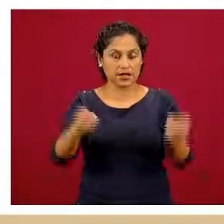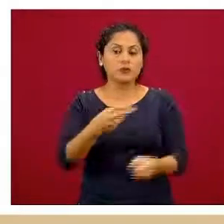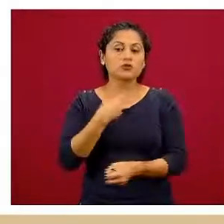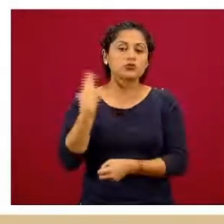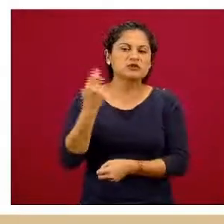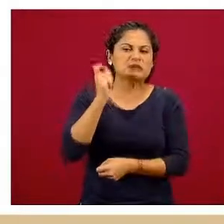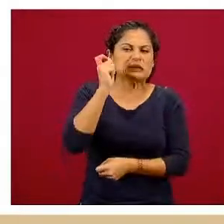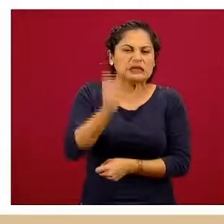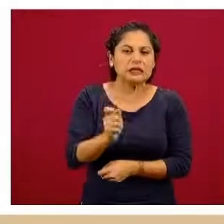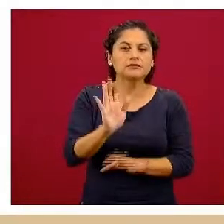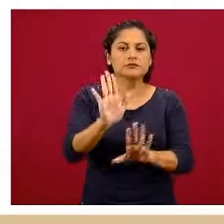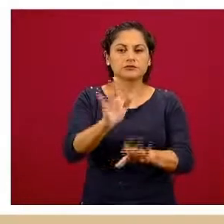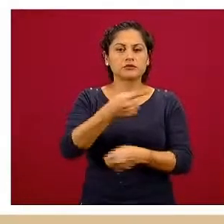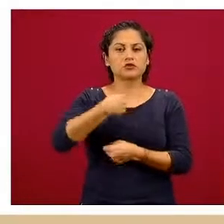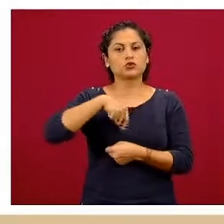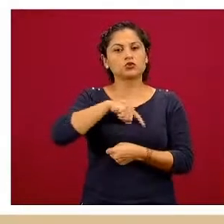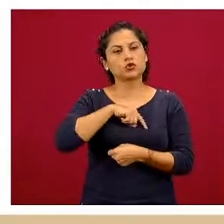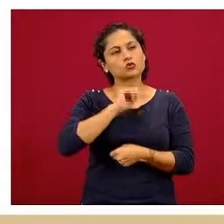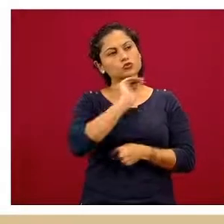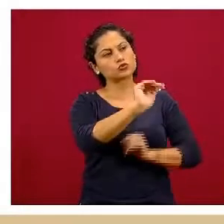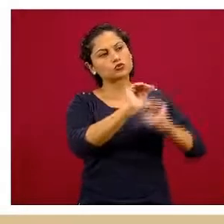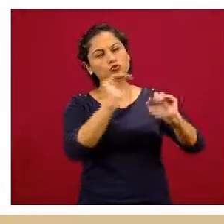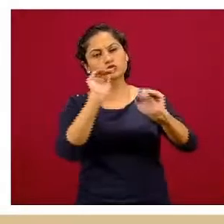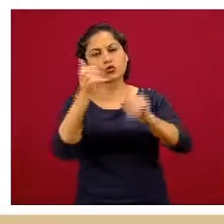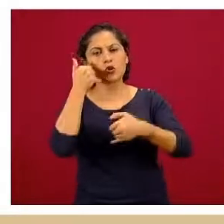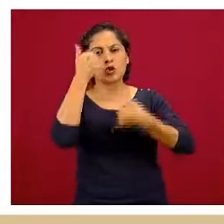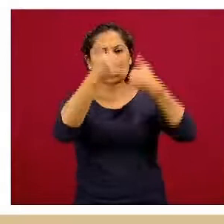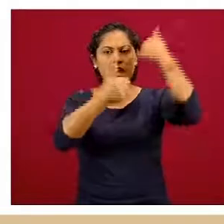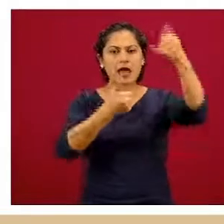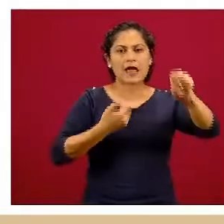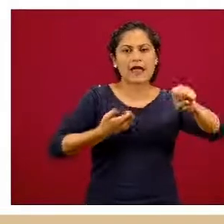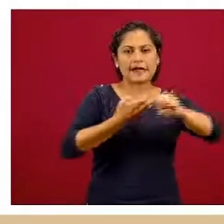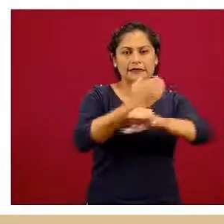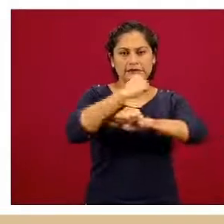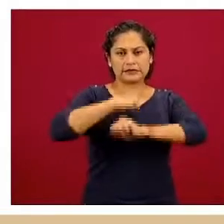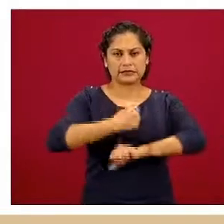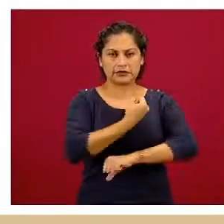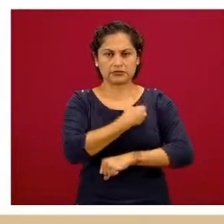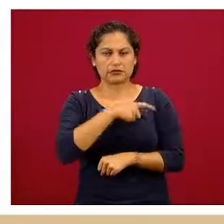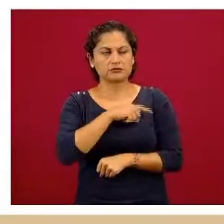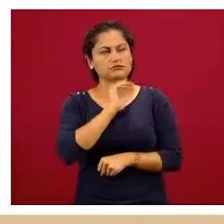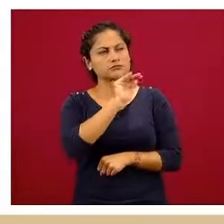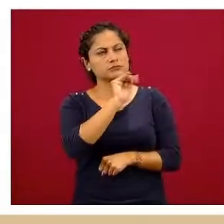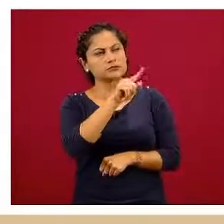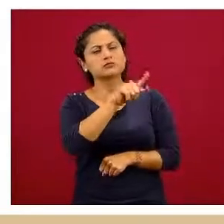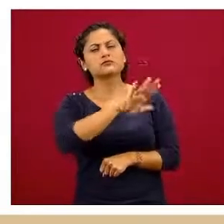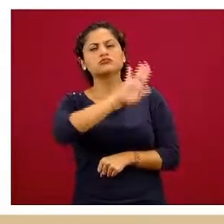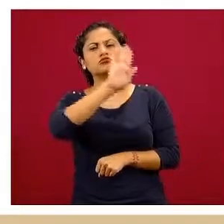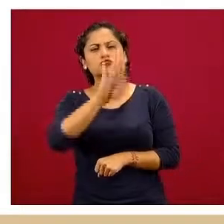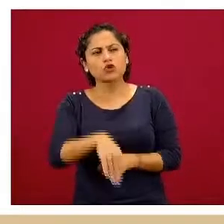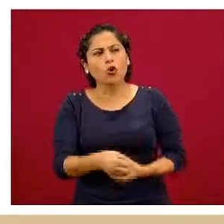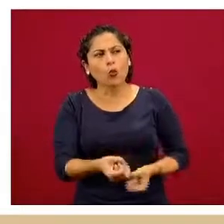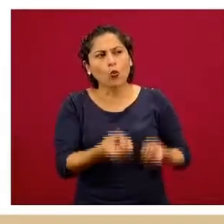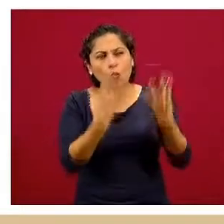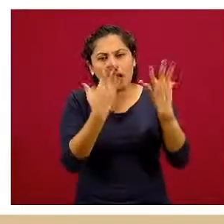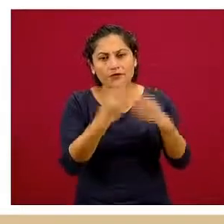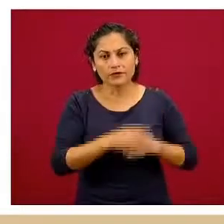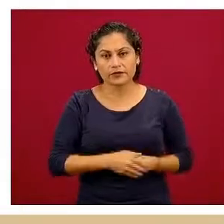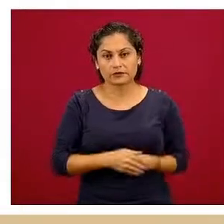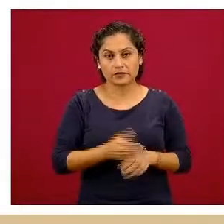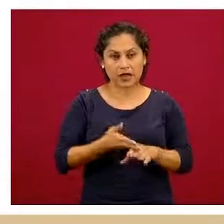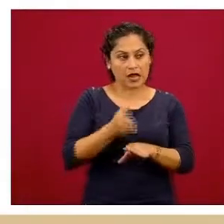preguntarles a los estados acerca del número de defunciones. Lo que encontramos de